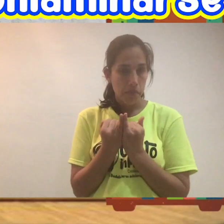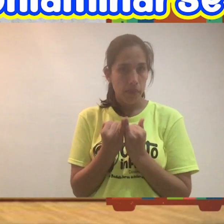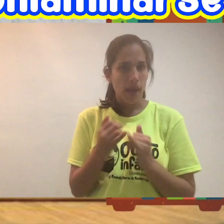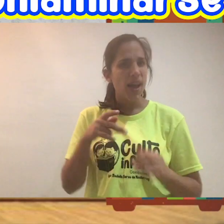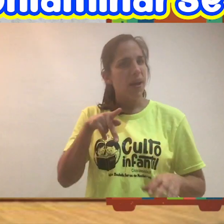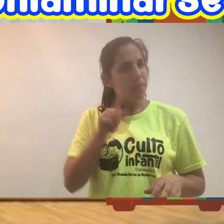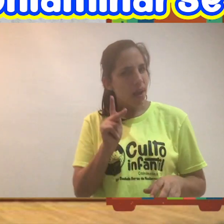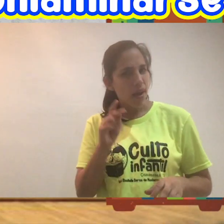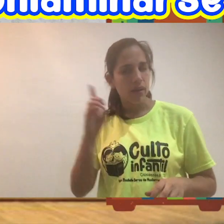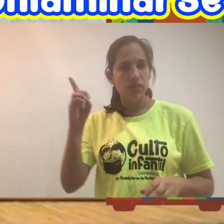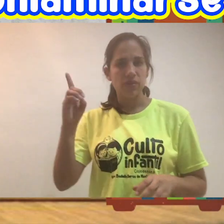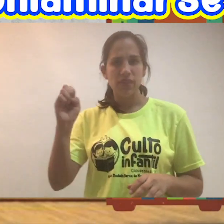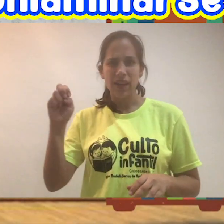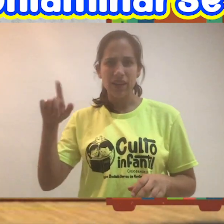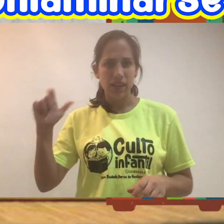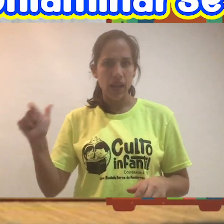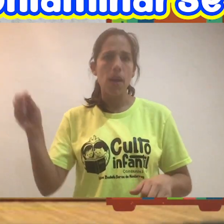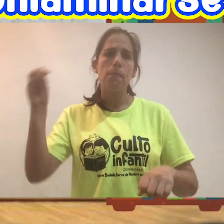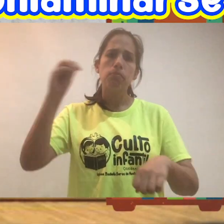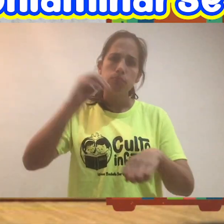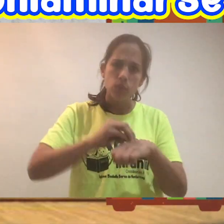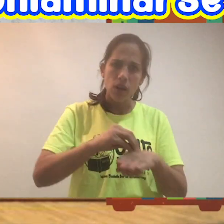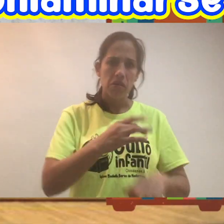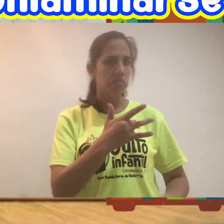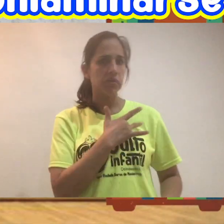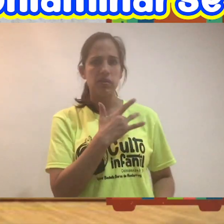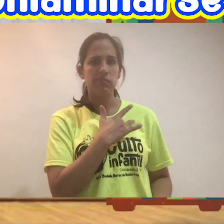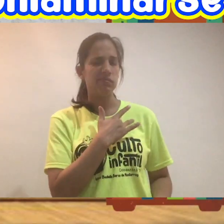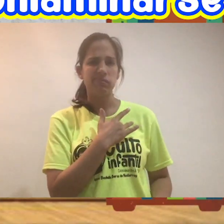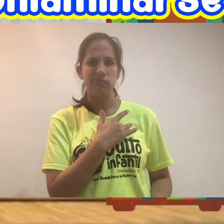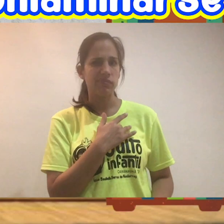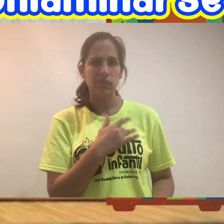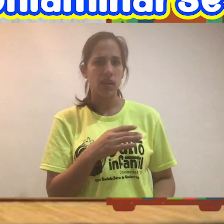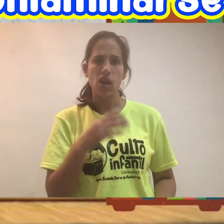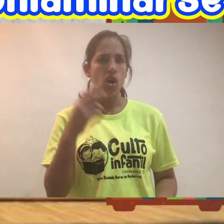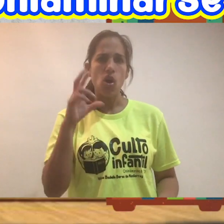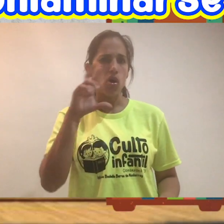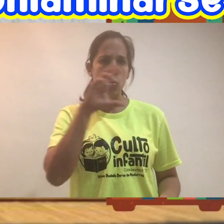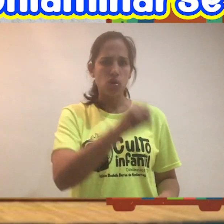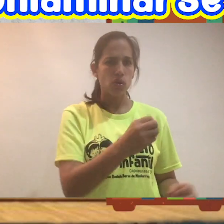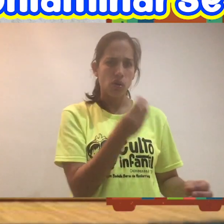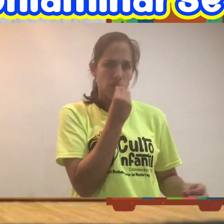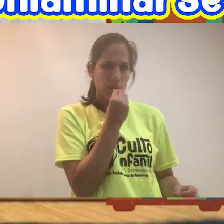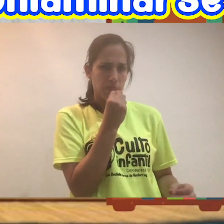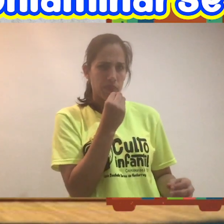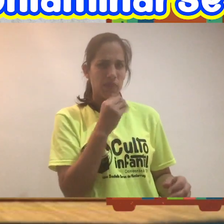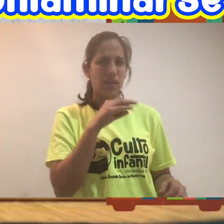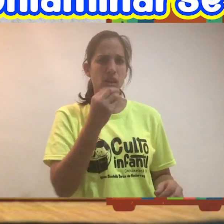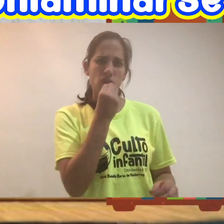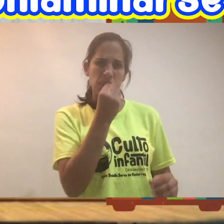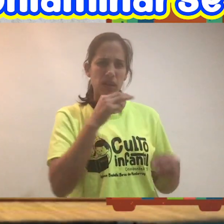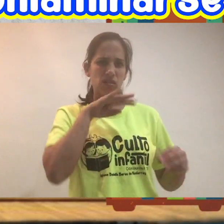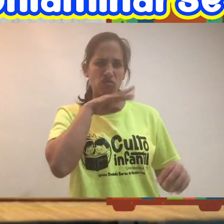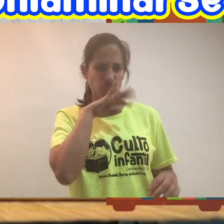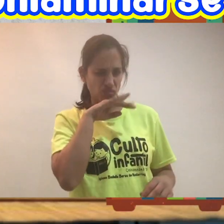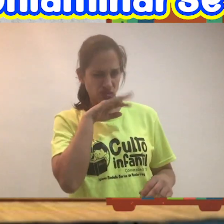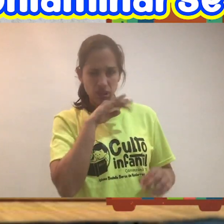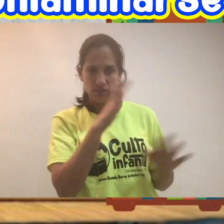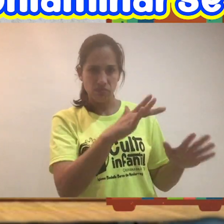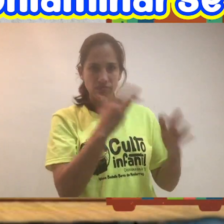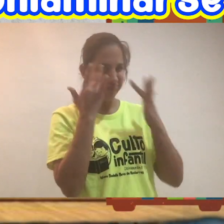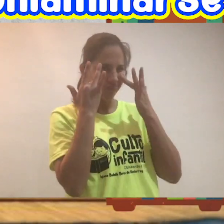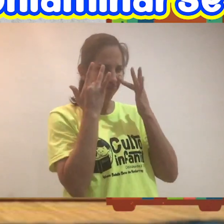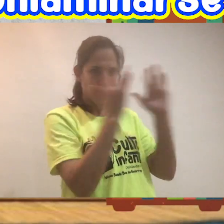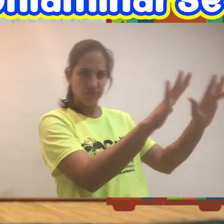rey bebía. Pero Daniel propuso en su corazón no contaminarse con la comida del rey,